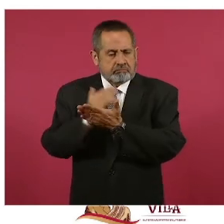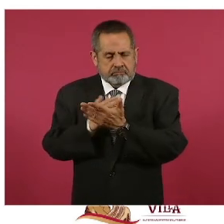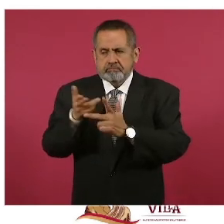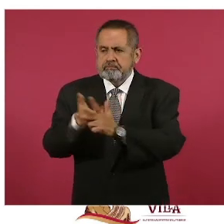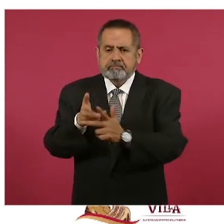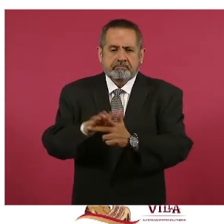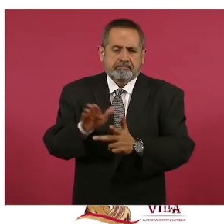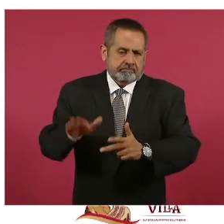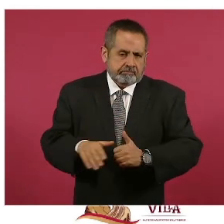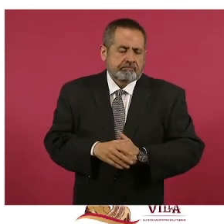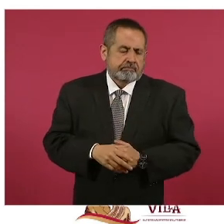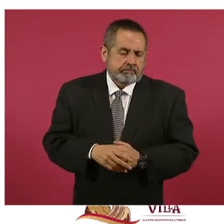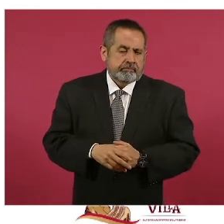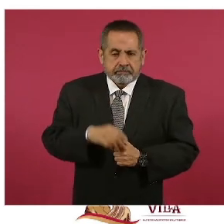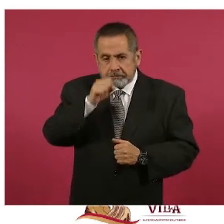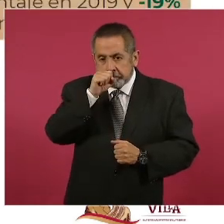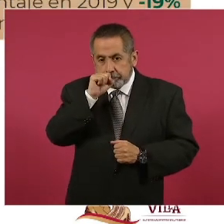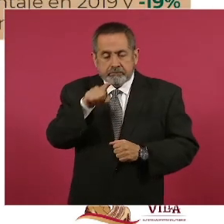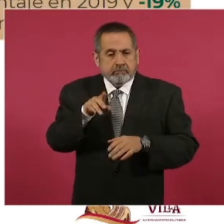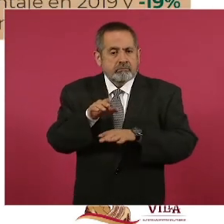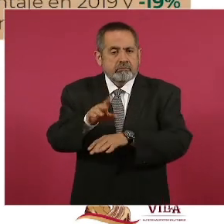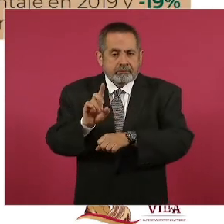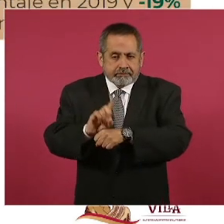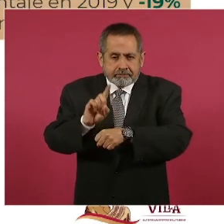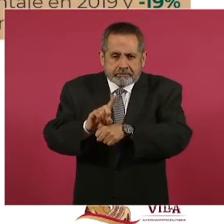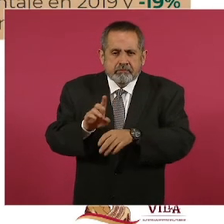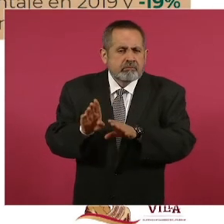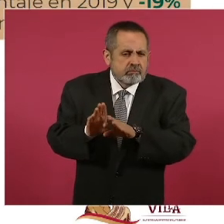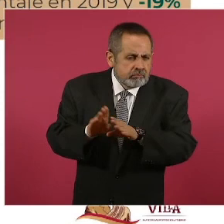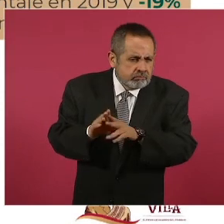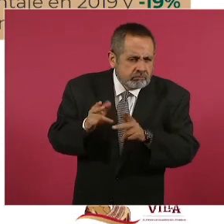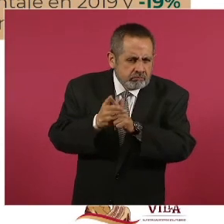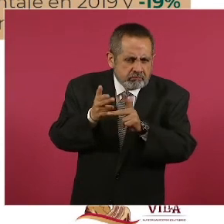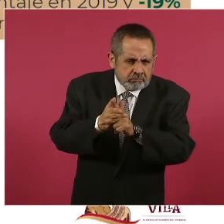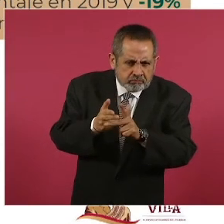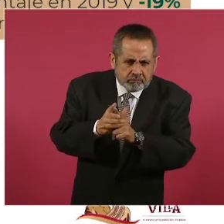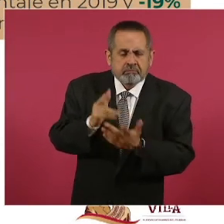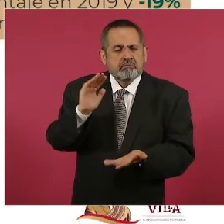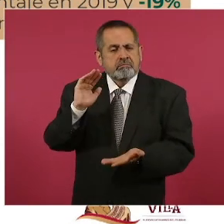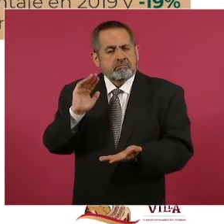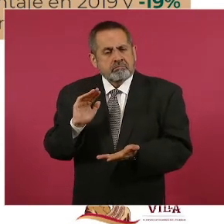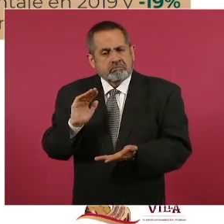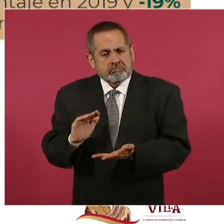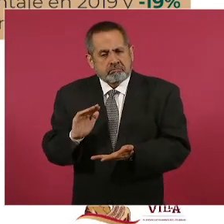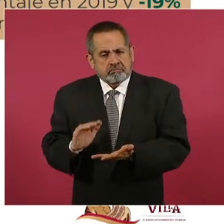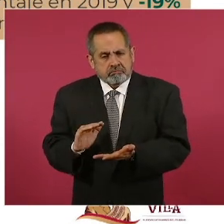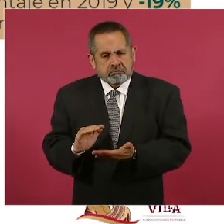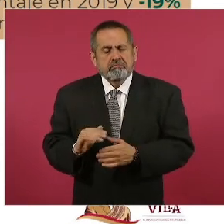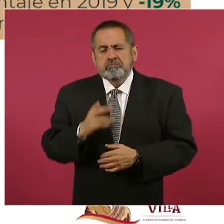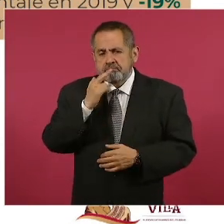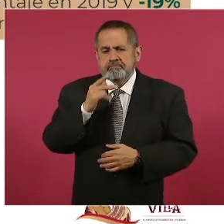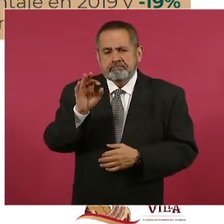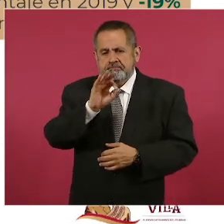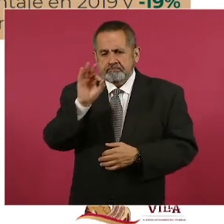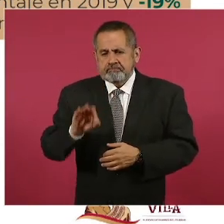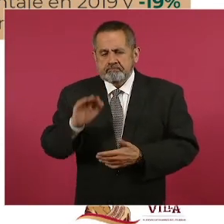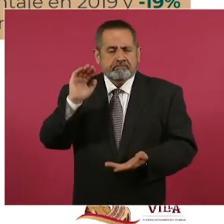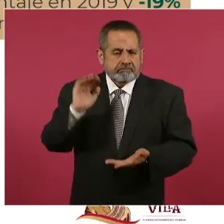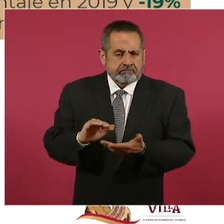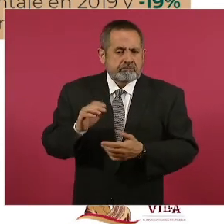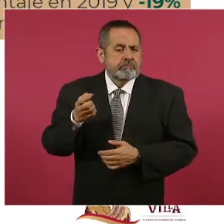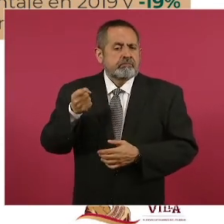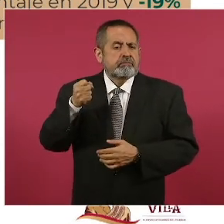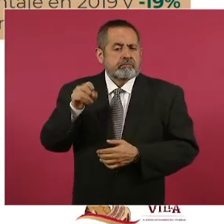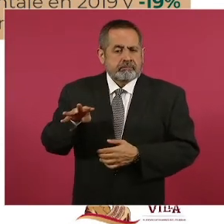de víctimas de homicidio doloso, también vamos a la baja, lo que significa un porcentaje de 19